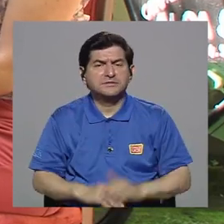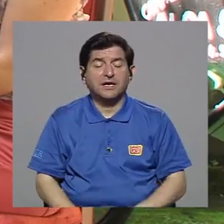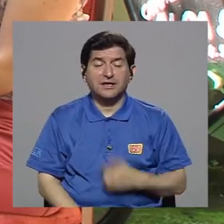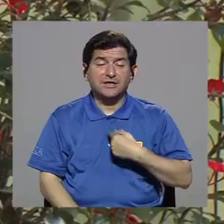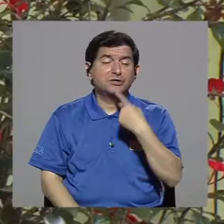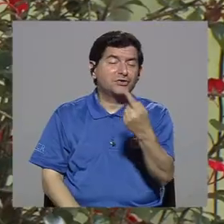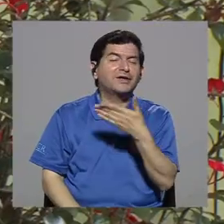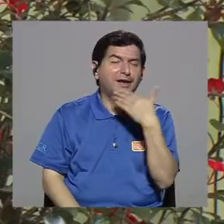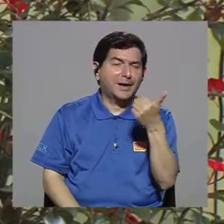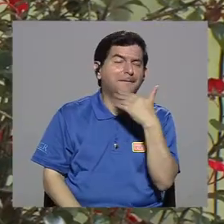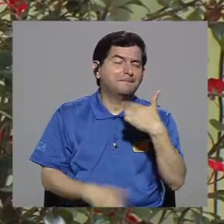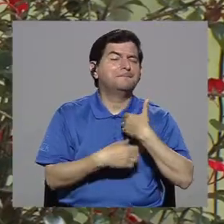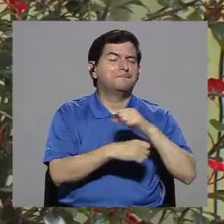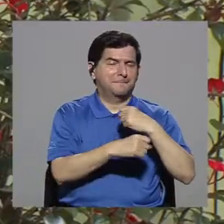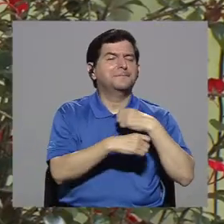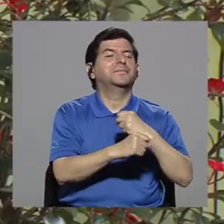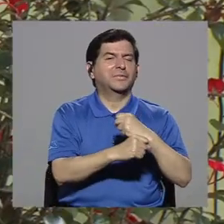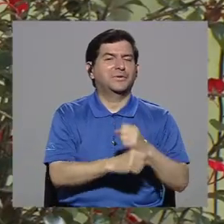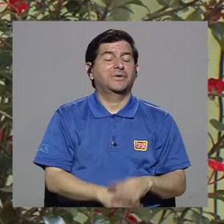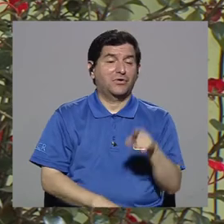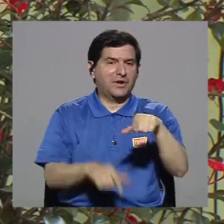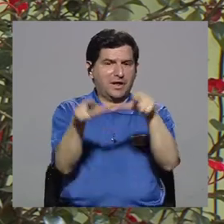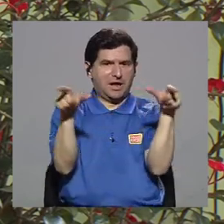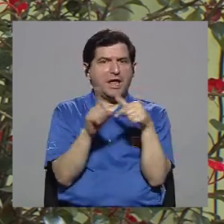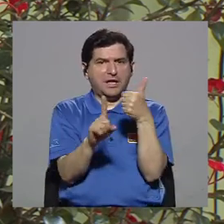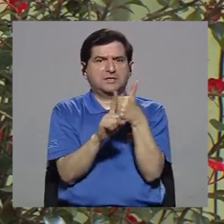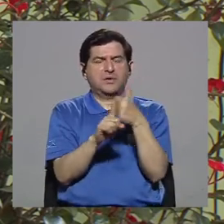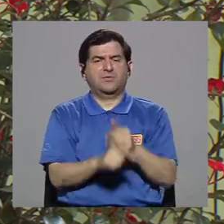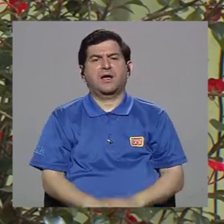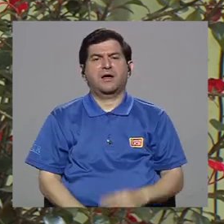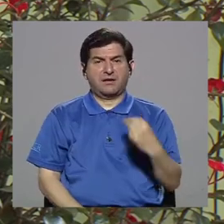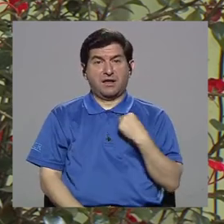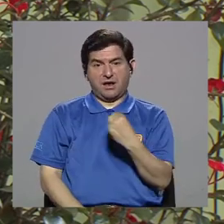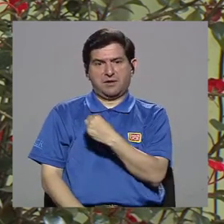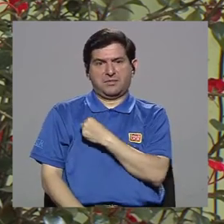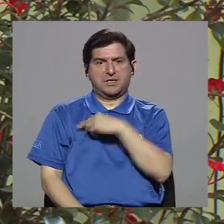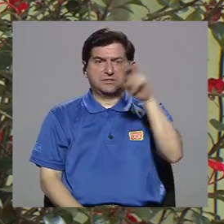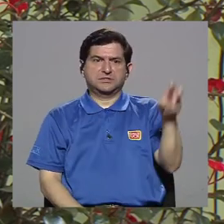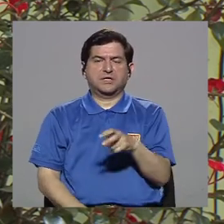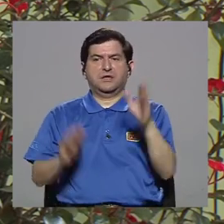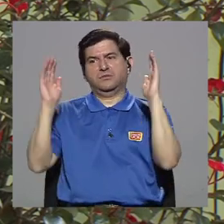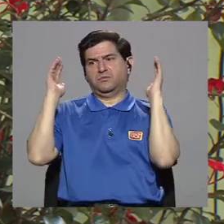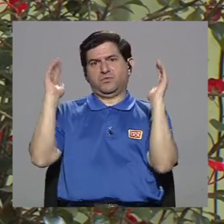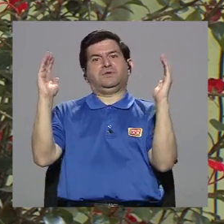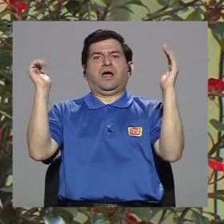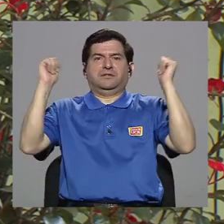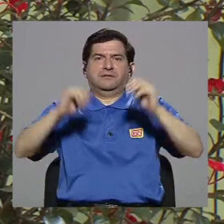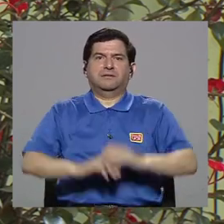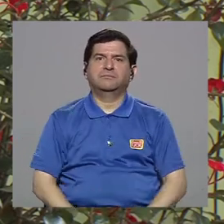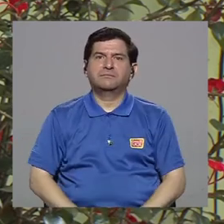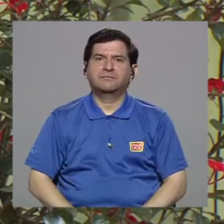Yo diría que es mejor la municipalidad, porque la municipalidad es más local, el MOP es una institución gigantesca, ¿verdad?